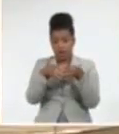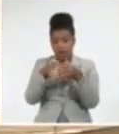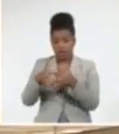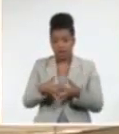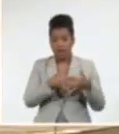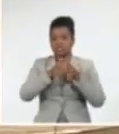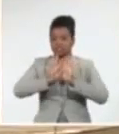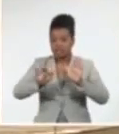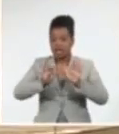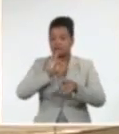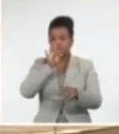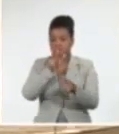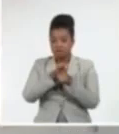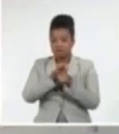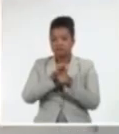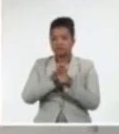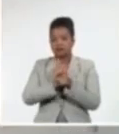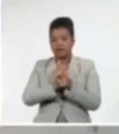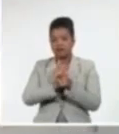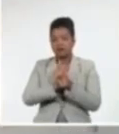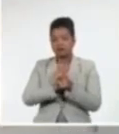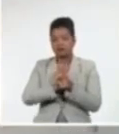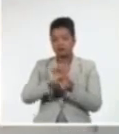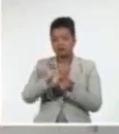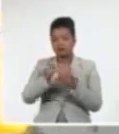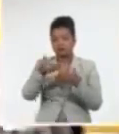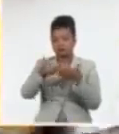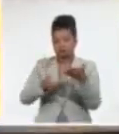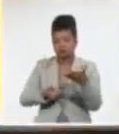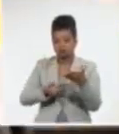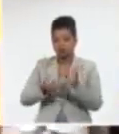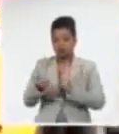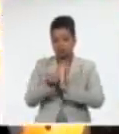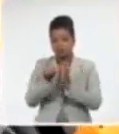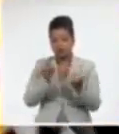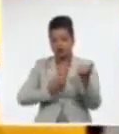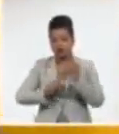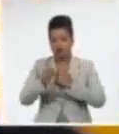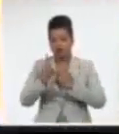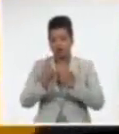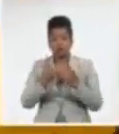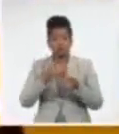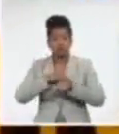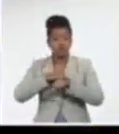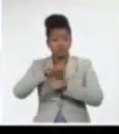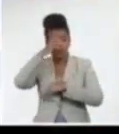dictan las primeras sentencias por sedición relacionadas con el asalto al Capitolio de Washington.